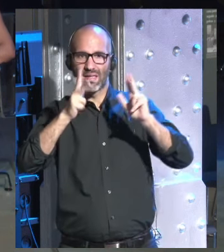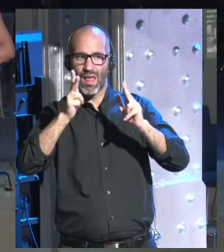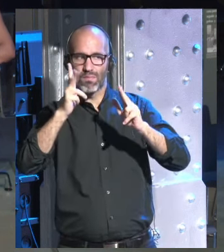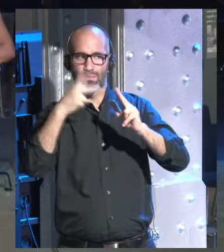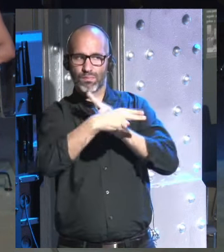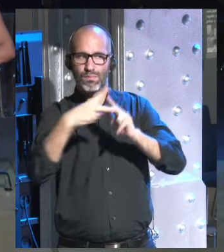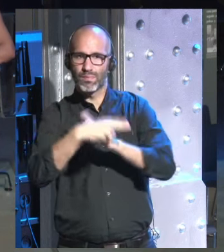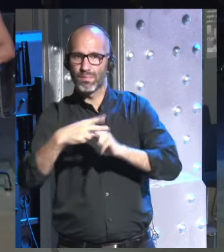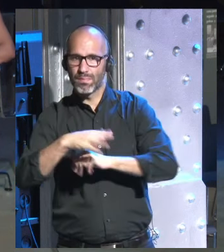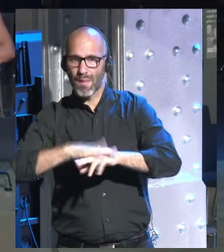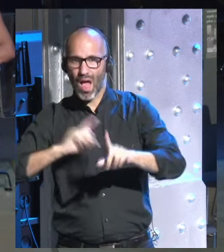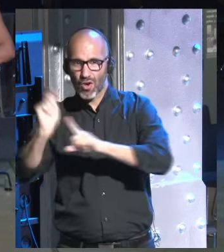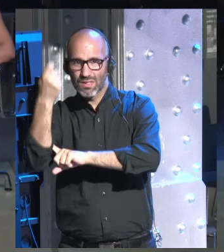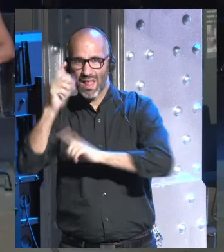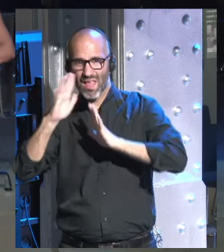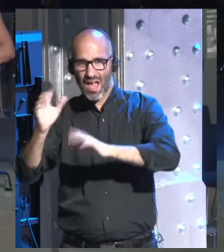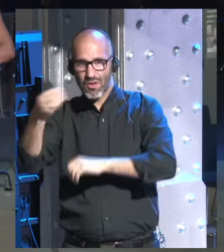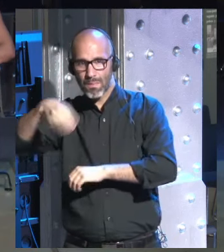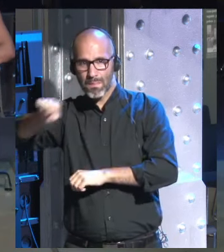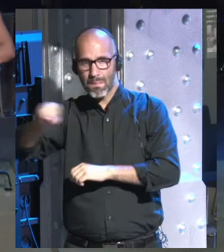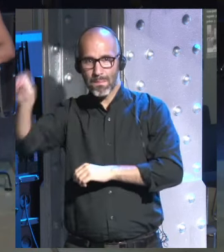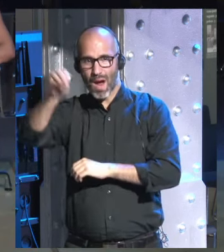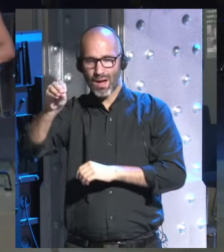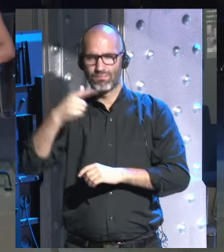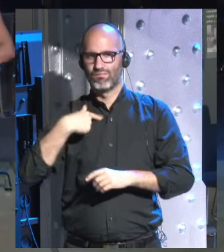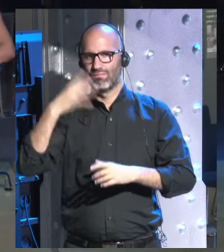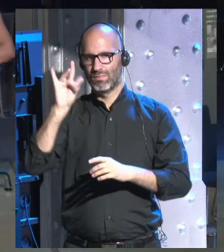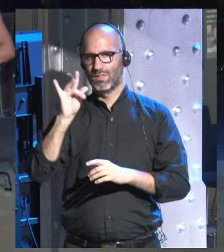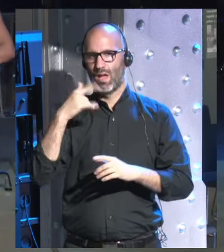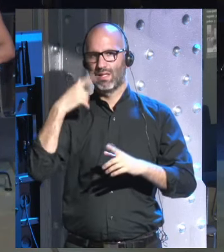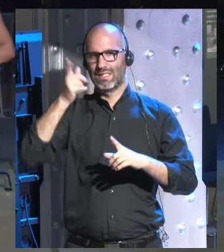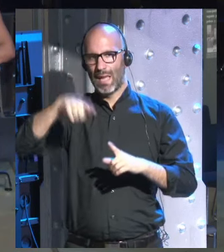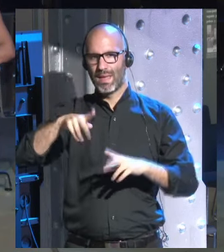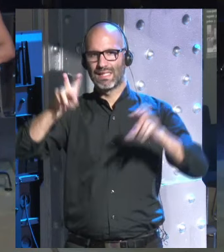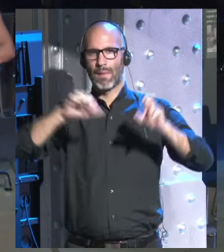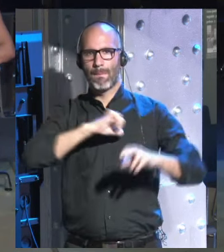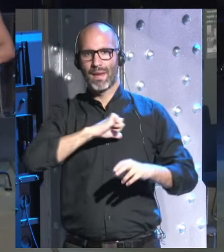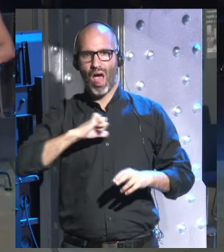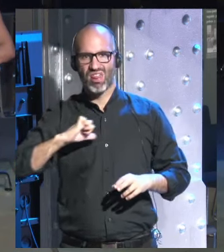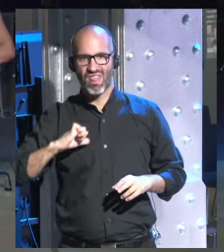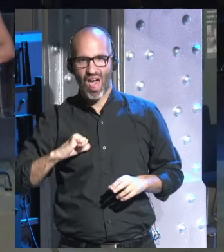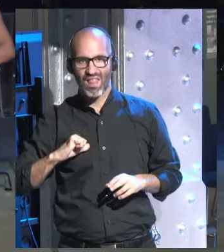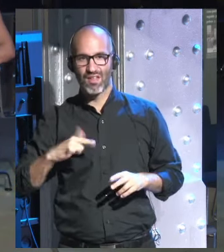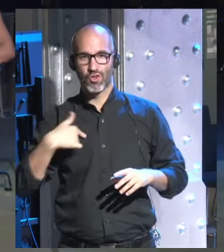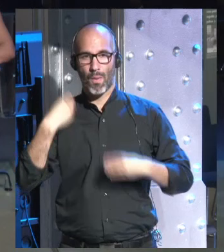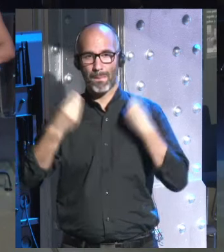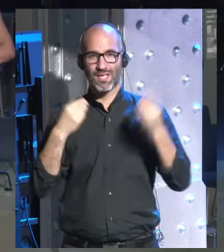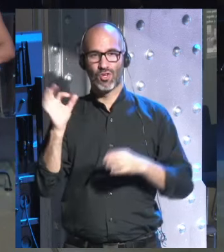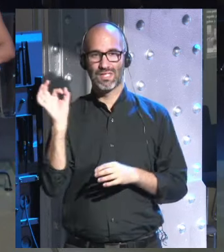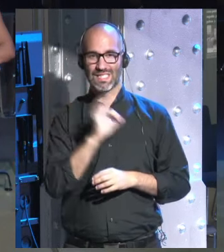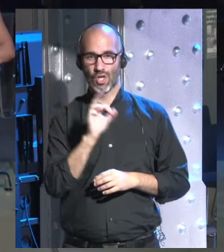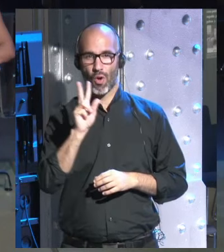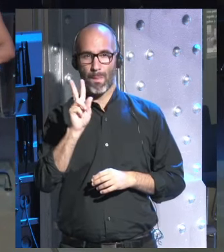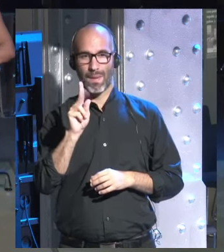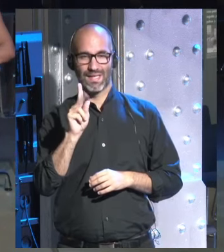conseguir eso también podríamos hablar del tema de la privacidad la gente que pierde su privacidad creo que en el siglo 21